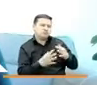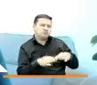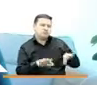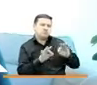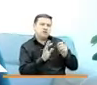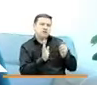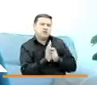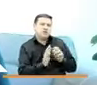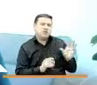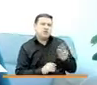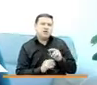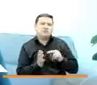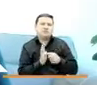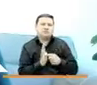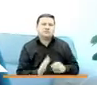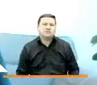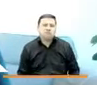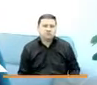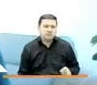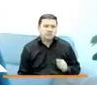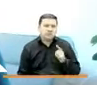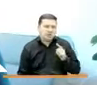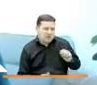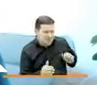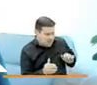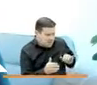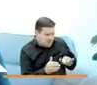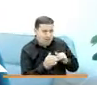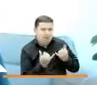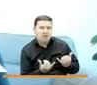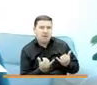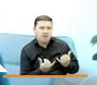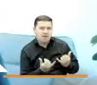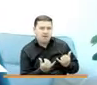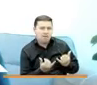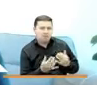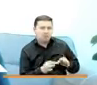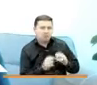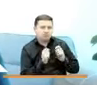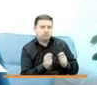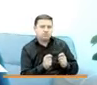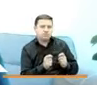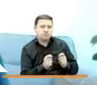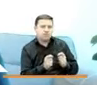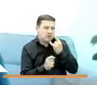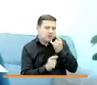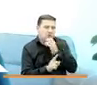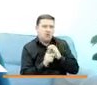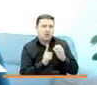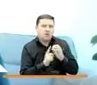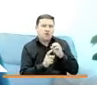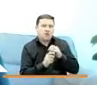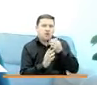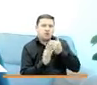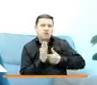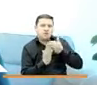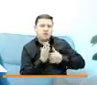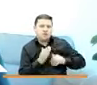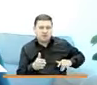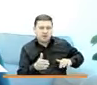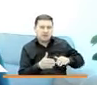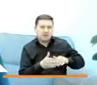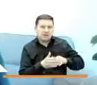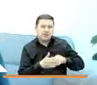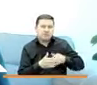para todos y es que este archivo actualmente es declarado Bien de Interés Cultural de Carácter Documental Archivístico de la